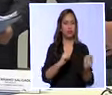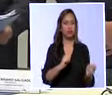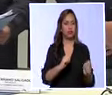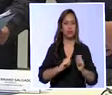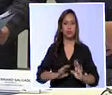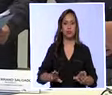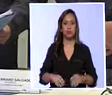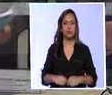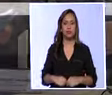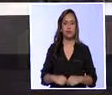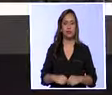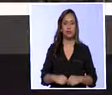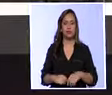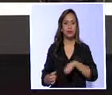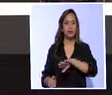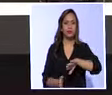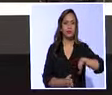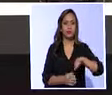TVL Noticias.